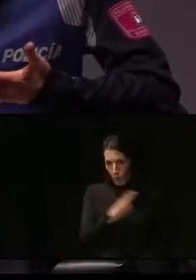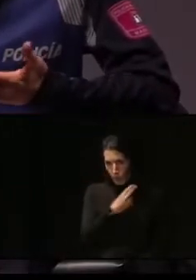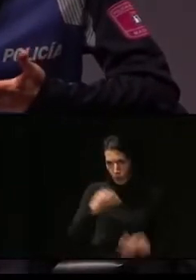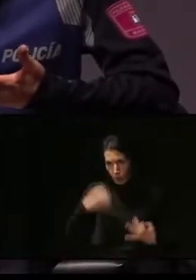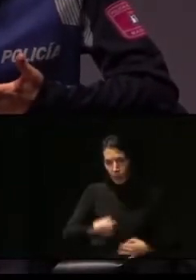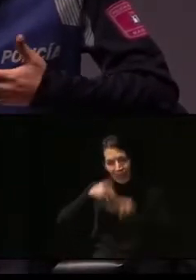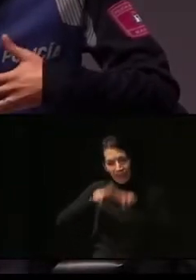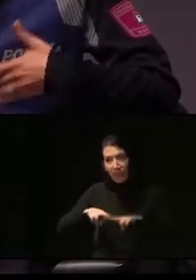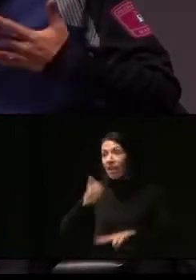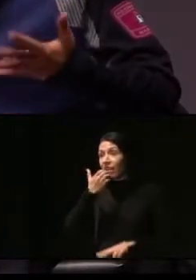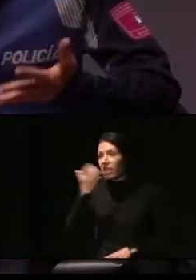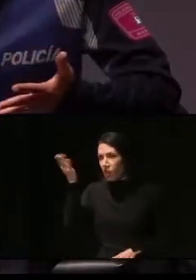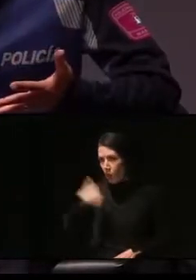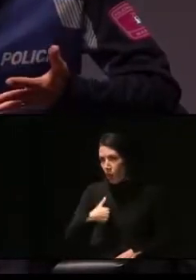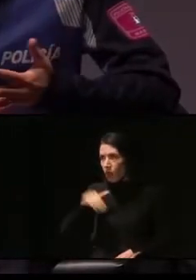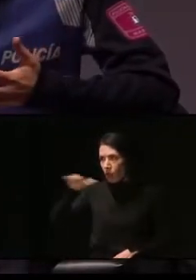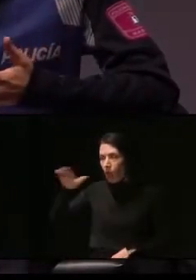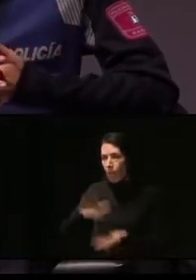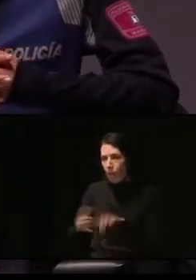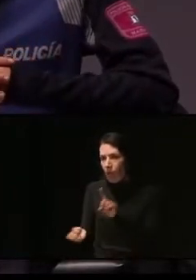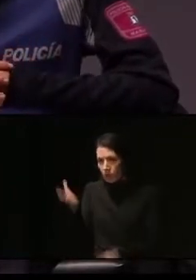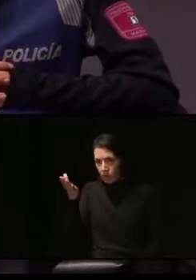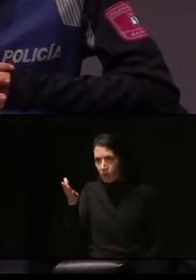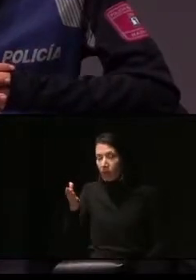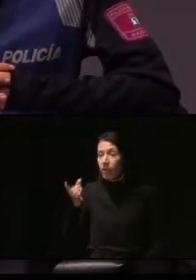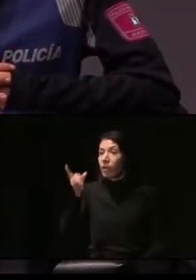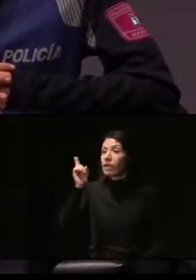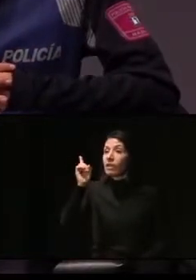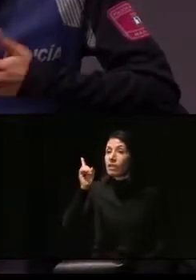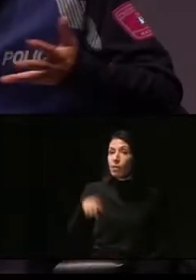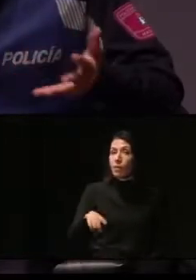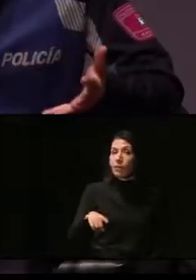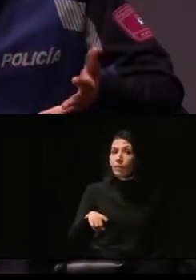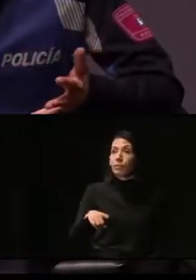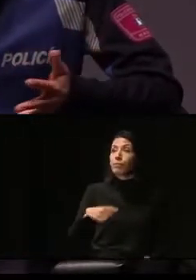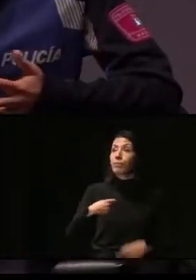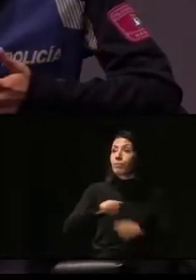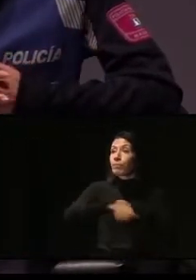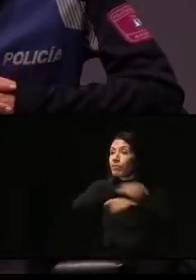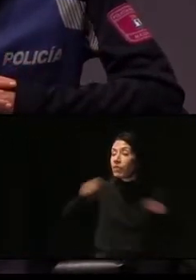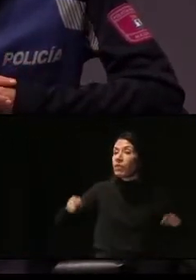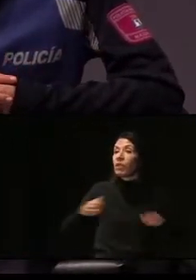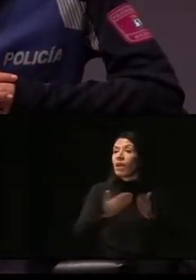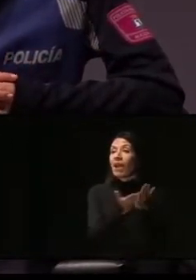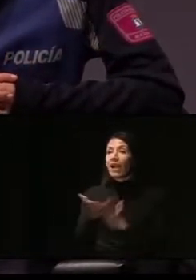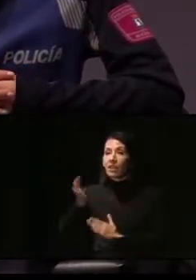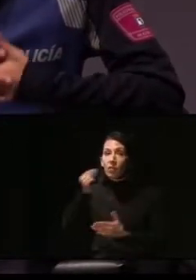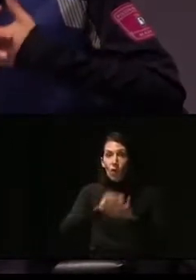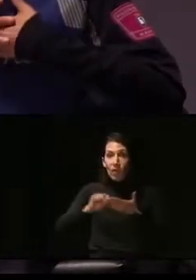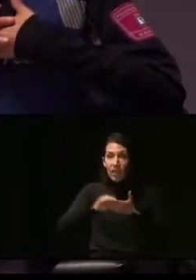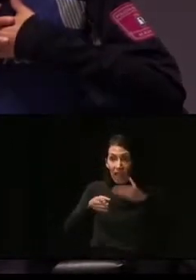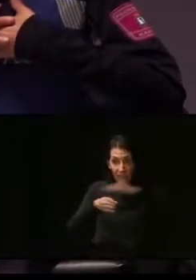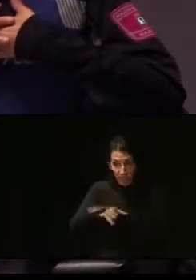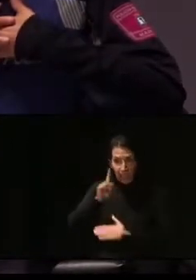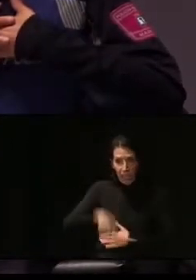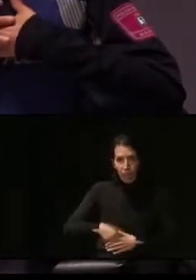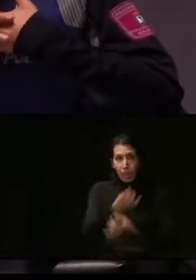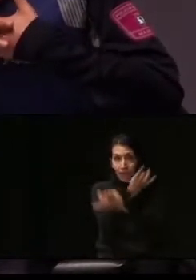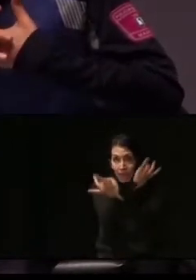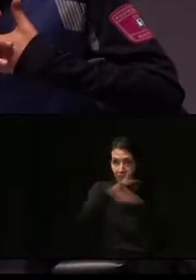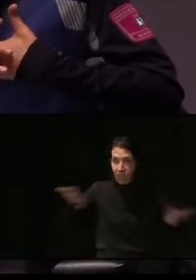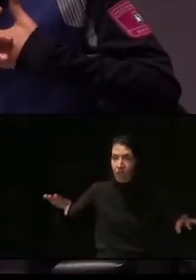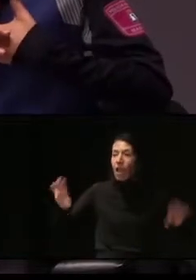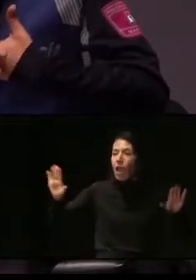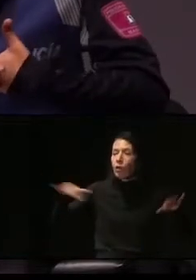poderlo mirar y, si no está, a que esté colgado. También lo distribuimos a través de la Oficina de Accesibilidad y, aunque